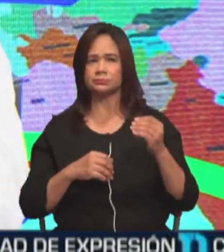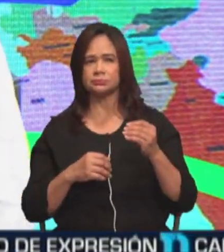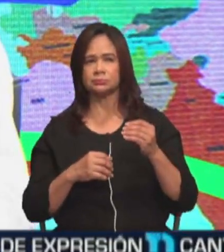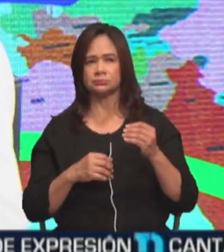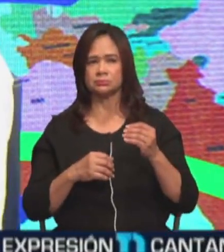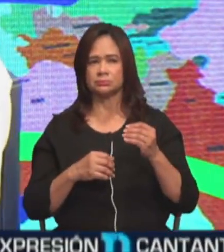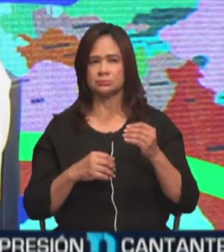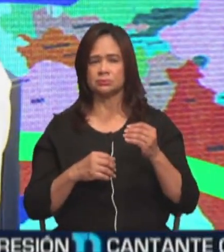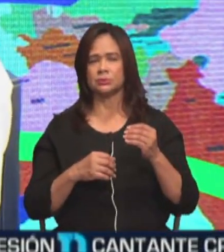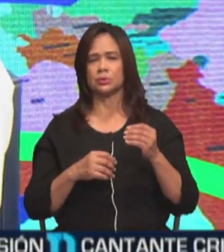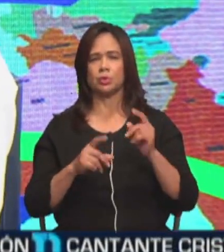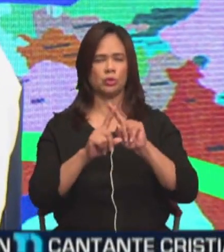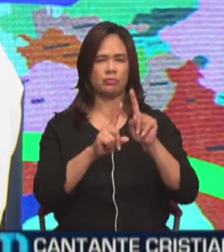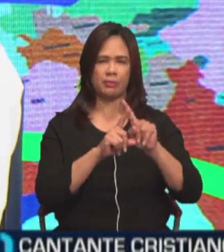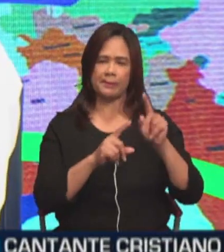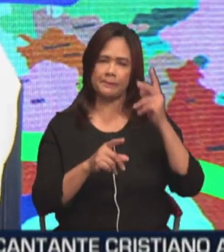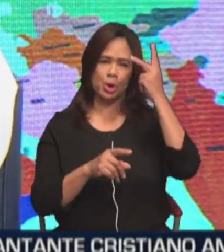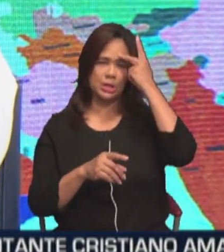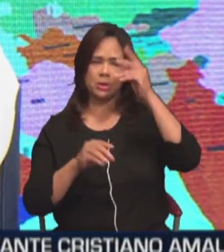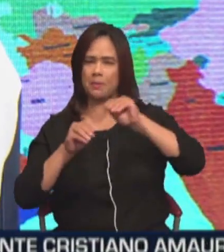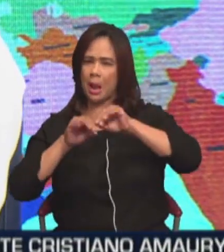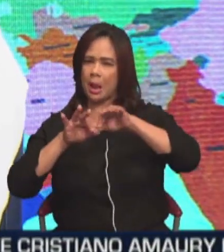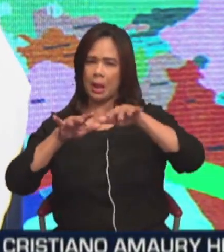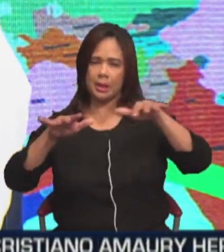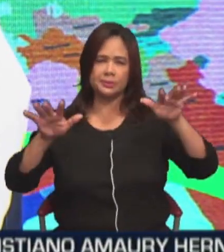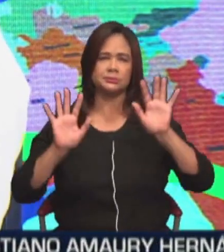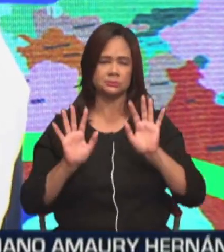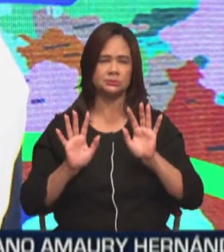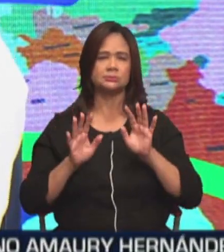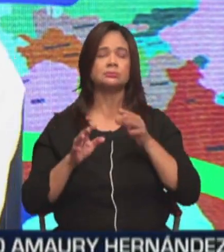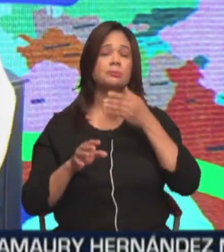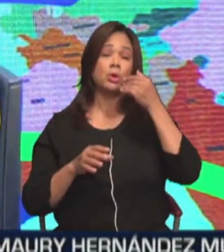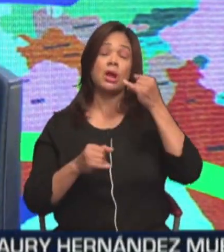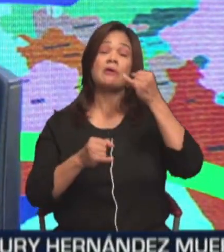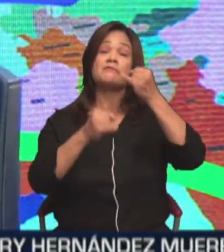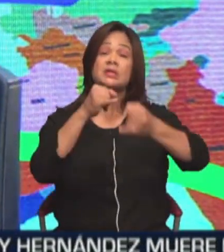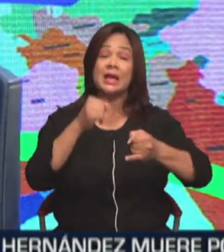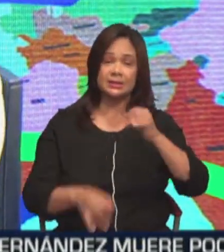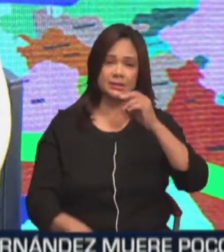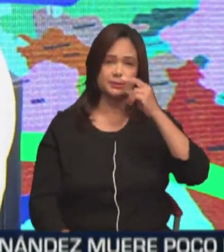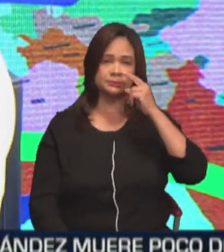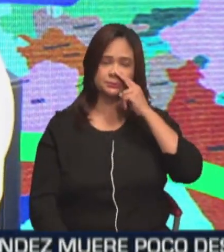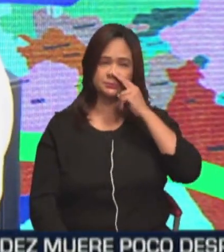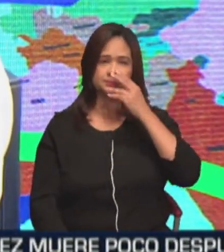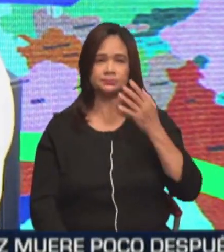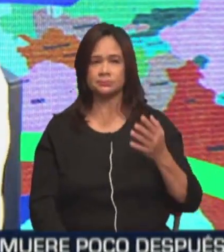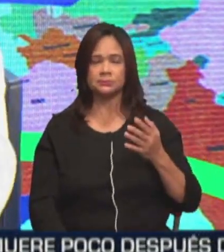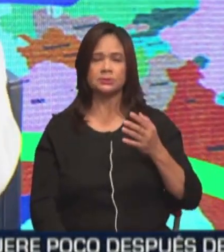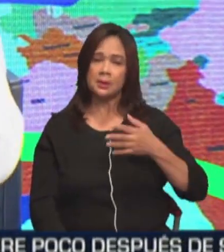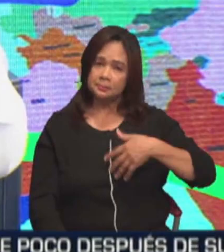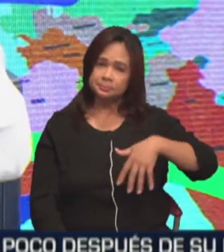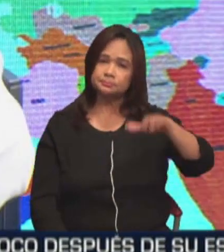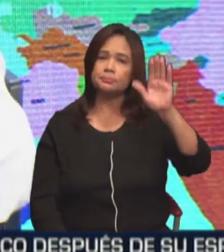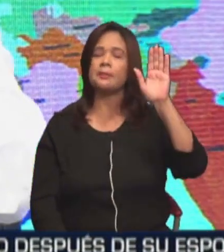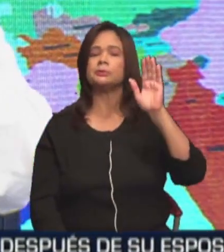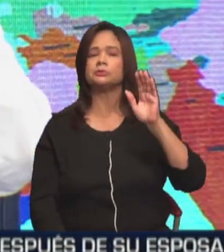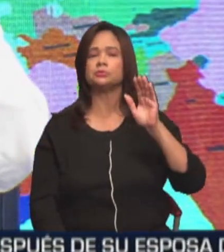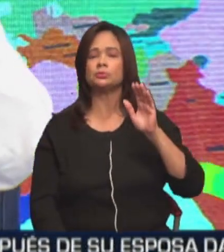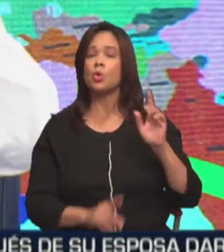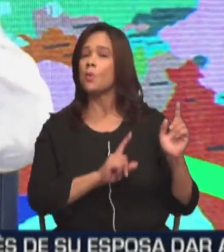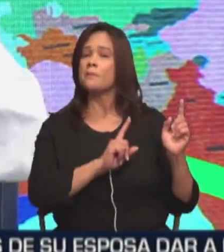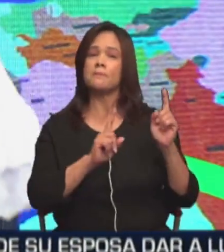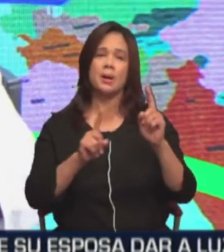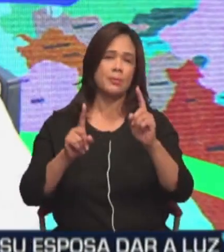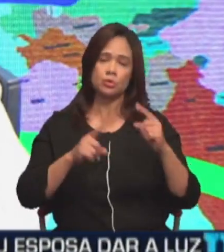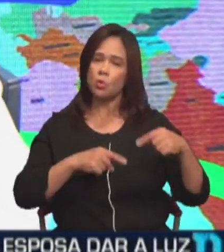carga de todo este mensaje político. Entonces, me voy a finales de junio. Ahí me inventé, vámonos con papá. Y después llegué a